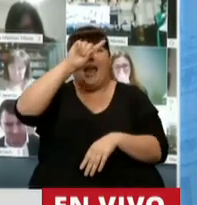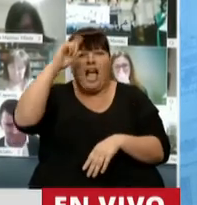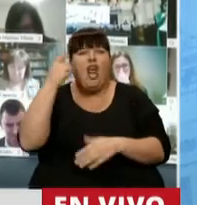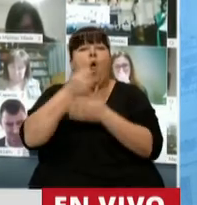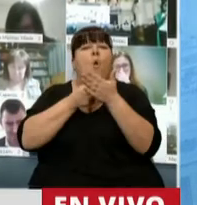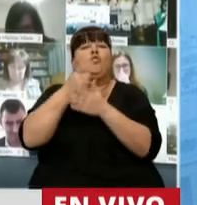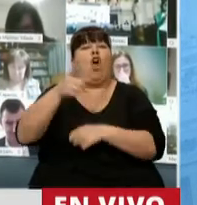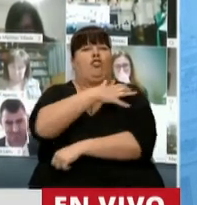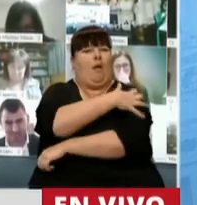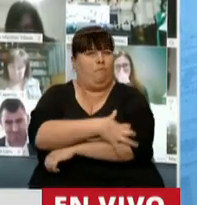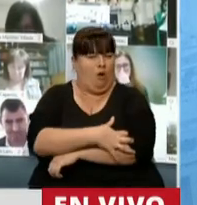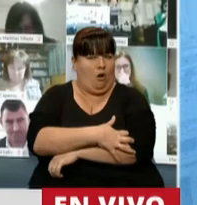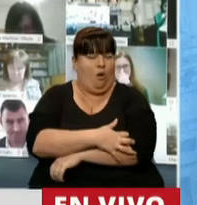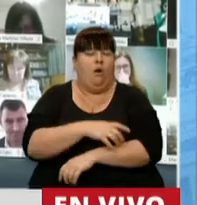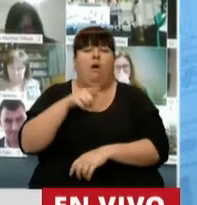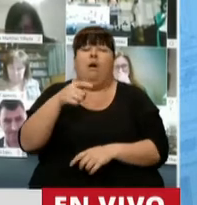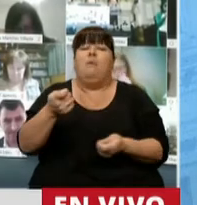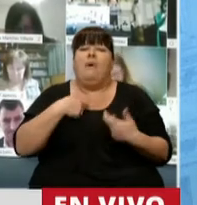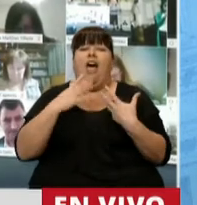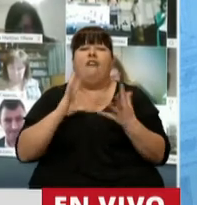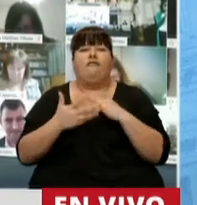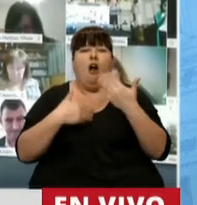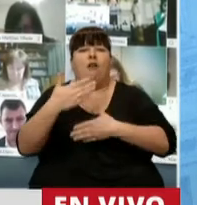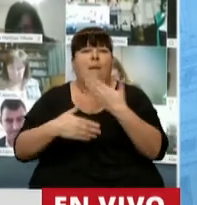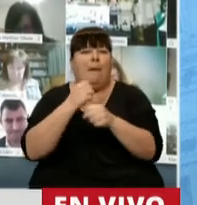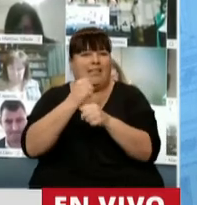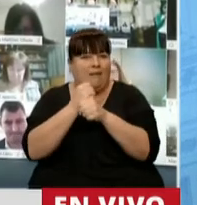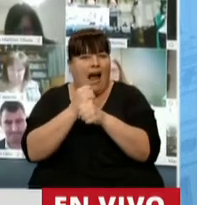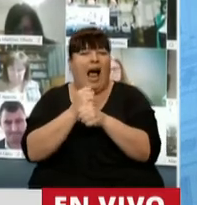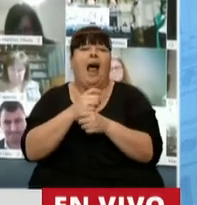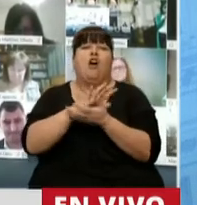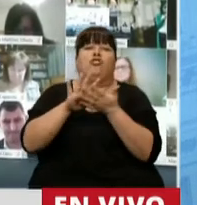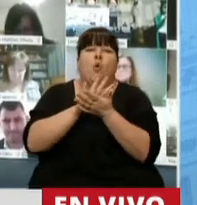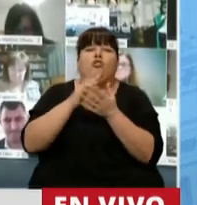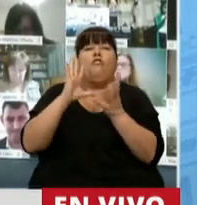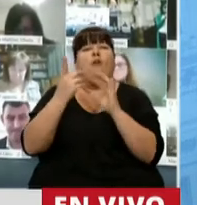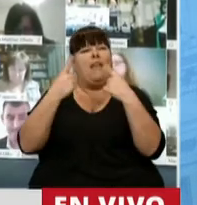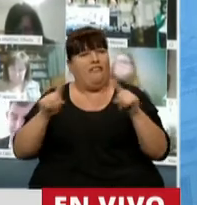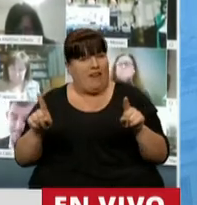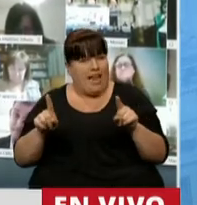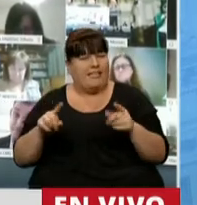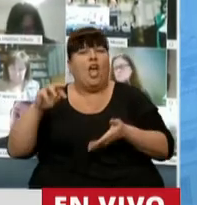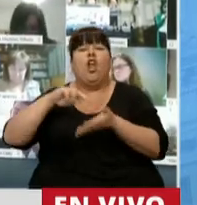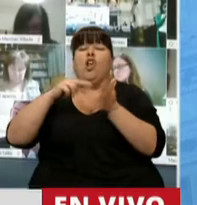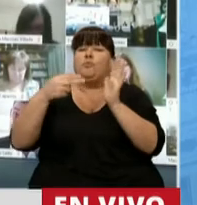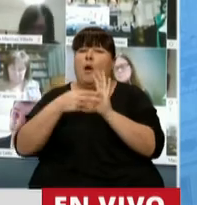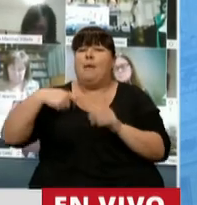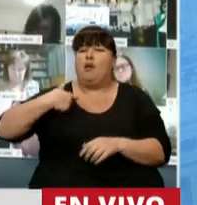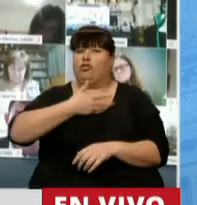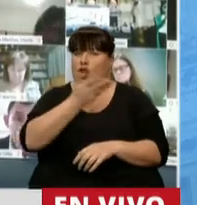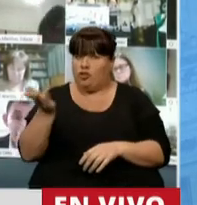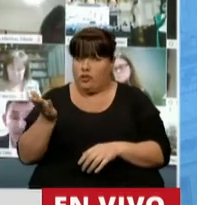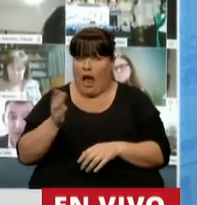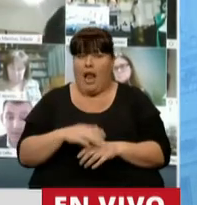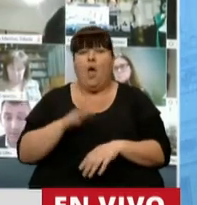de lucha contra la pobreza, lo que nos dio herramientas para enfrentar de una manera diferente las consecuencias sociales